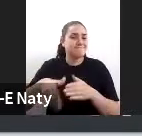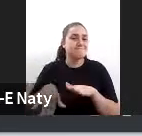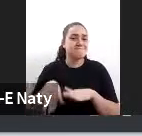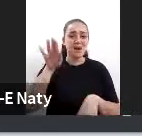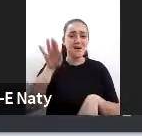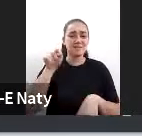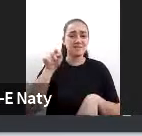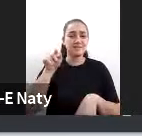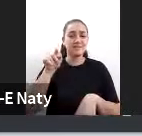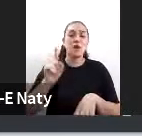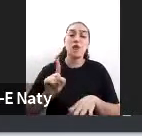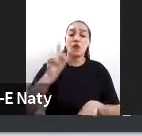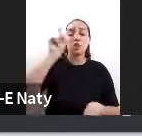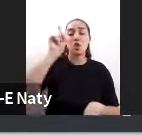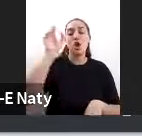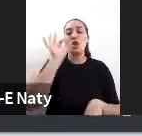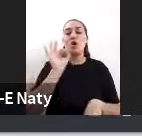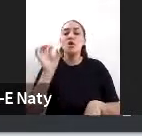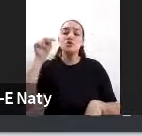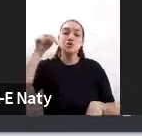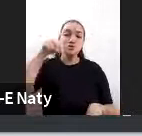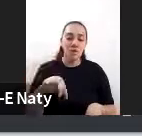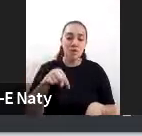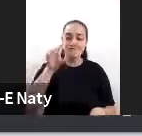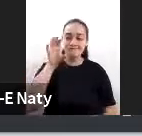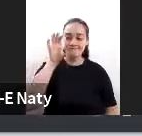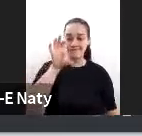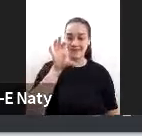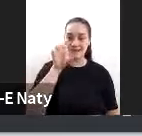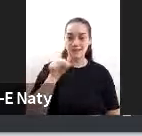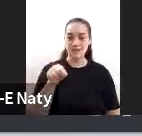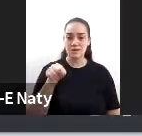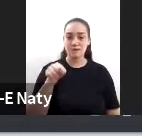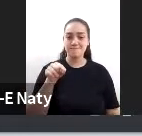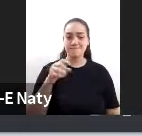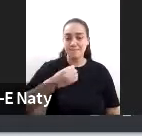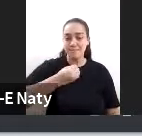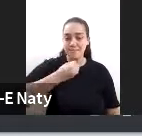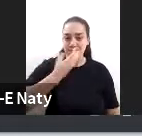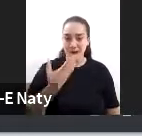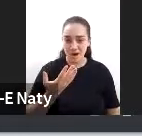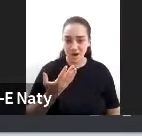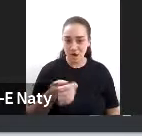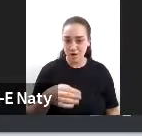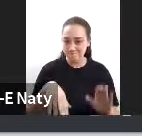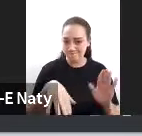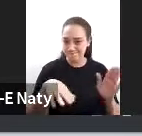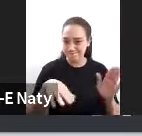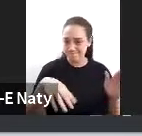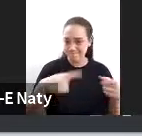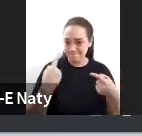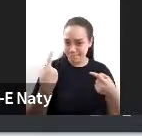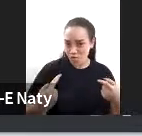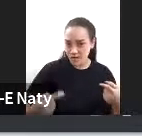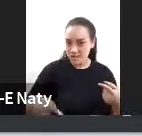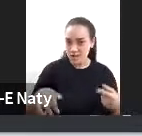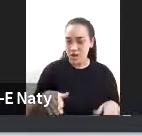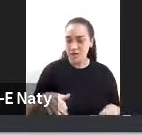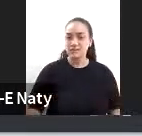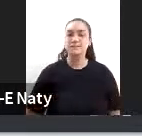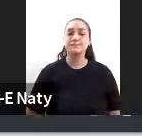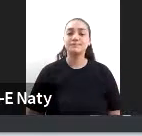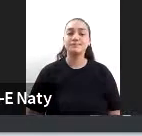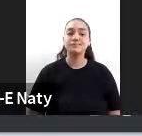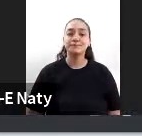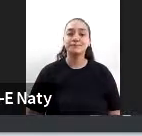o en el sur que en el centro donde estaban las mejores condiciones para hacer esos despliegues y eso